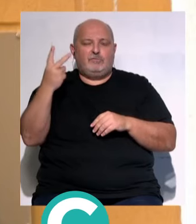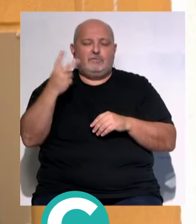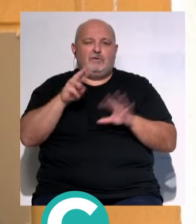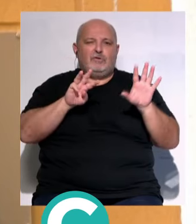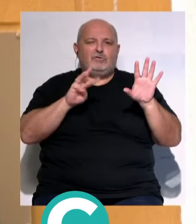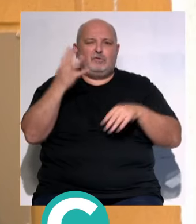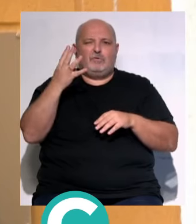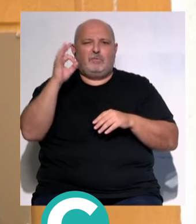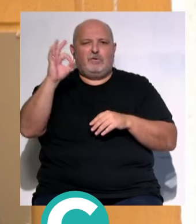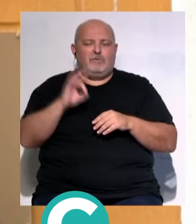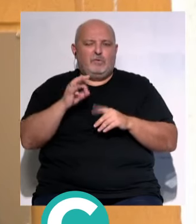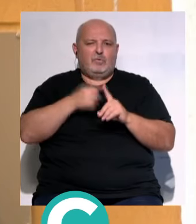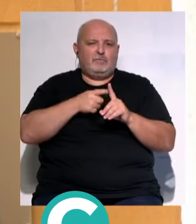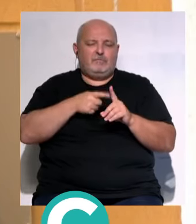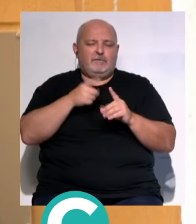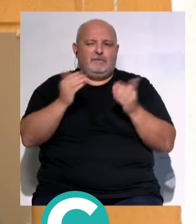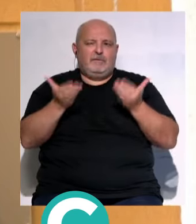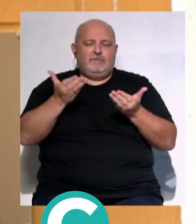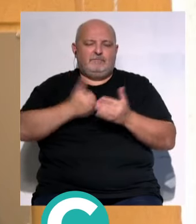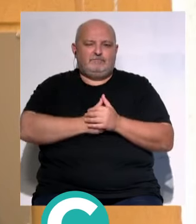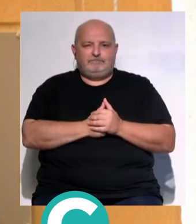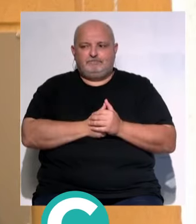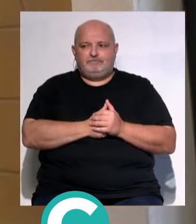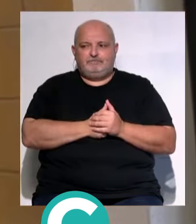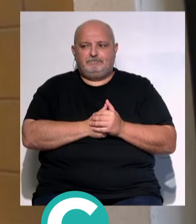y un 84% de ocupación respectivamente.